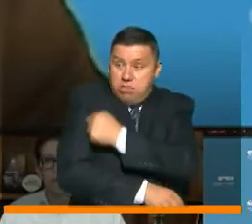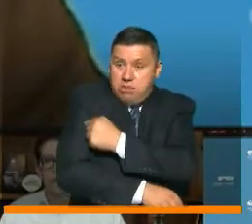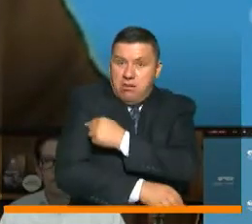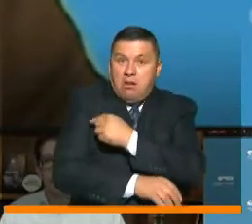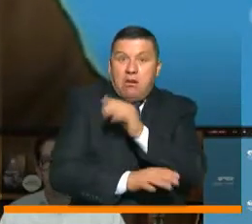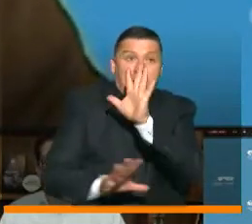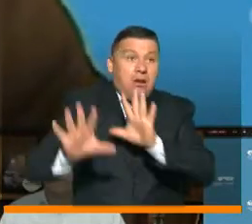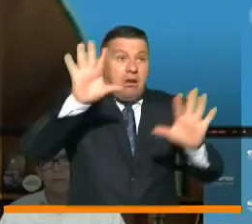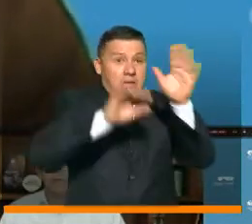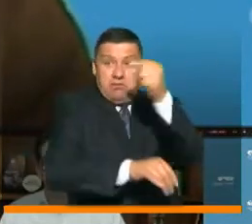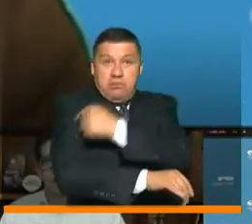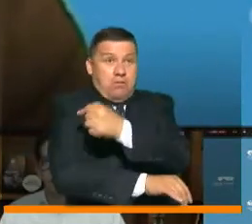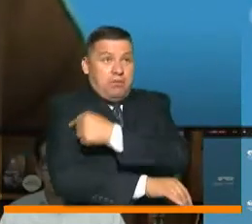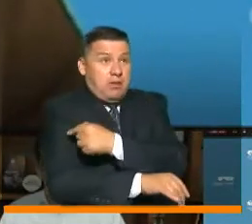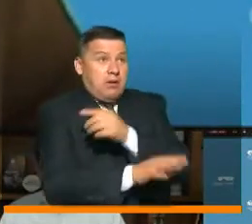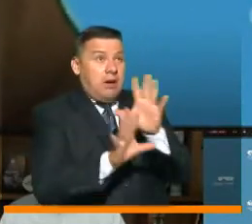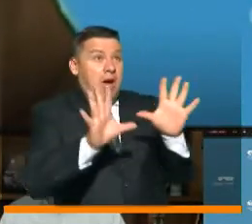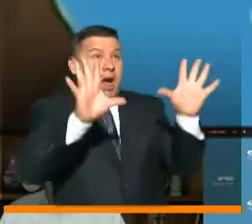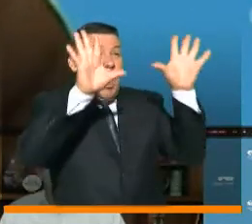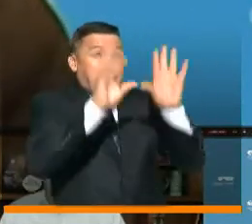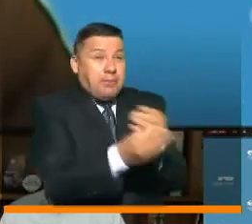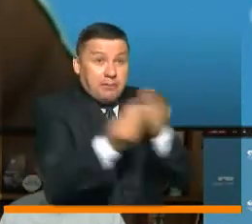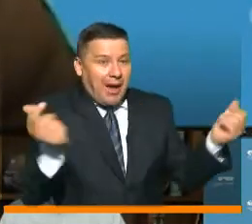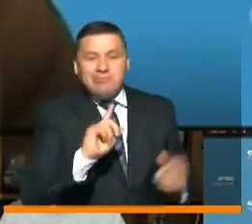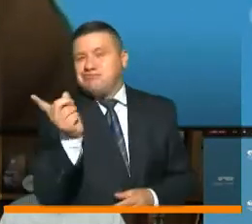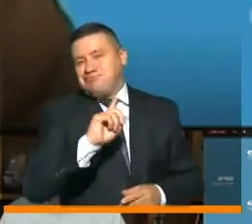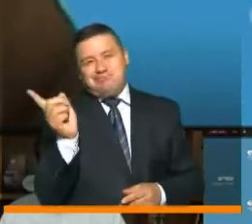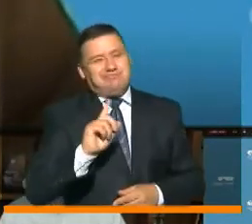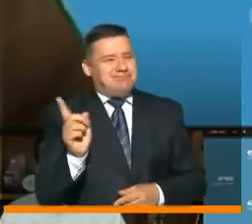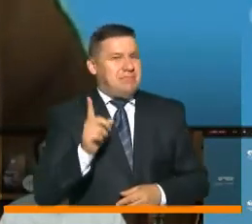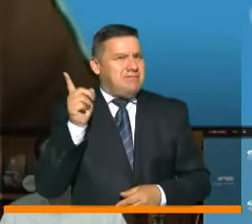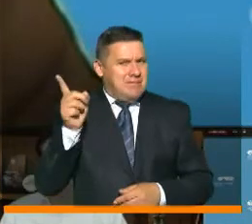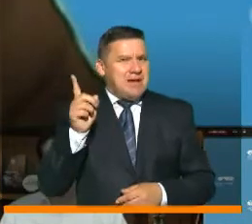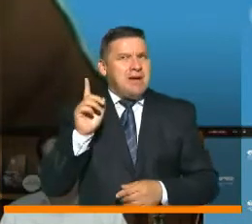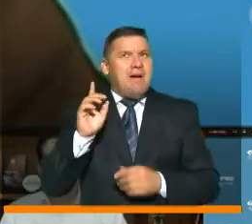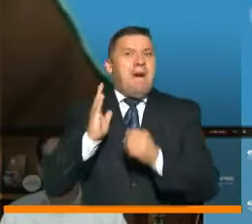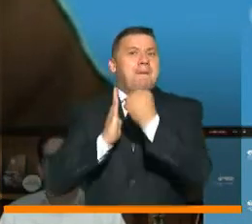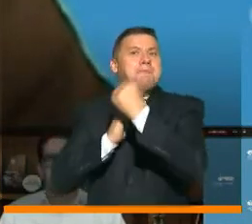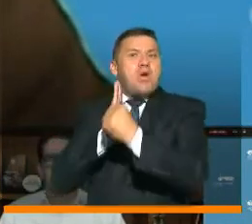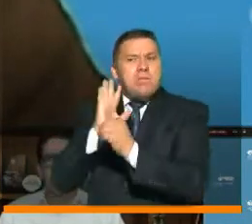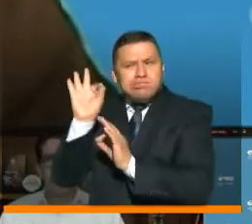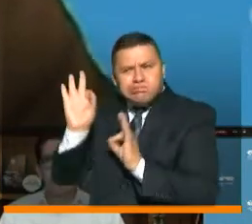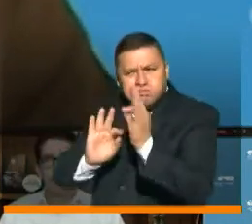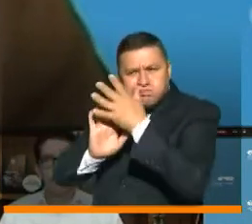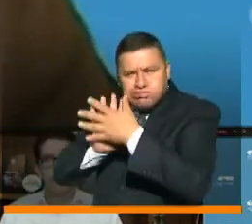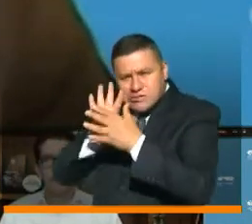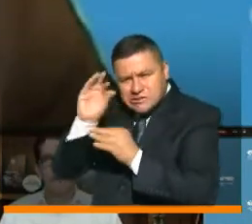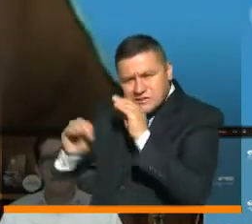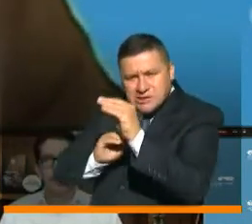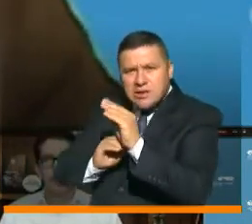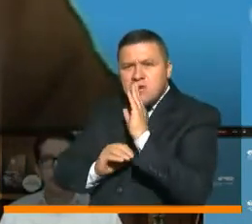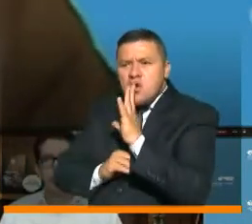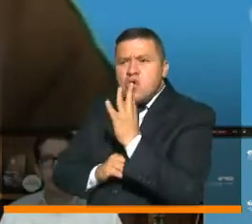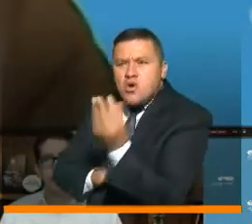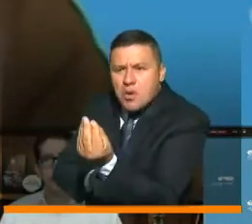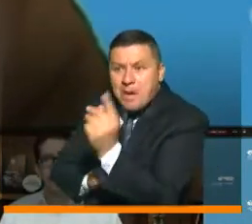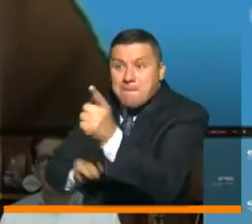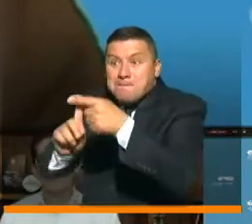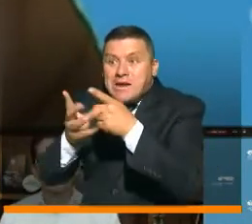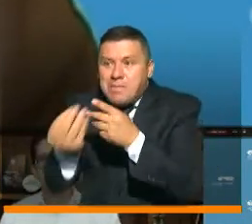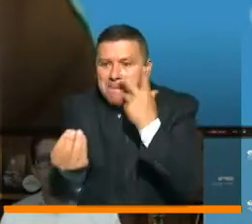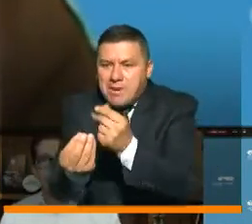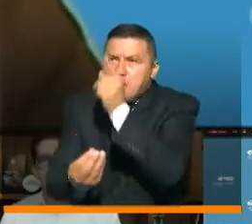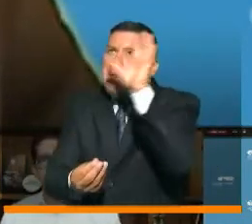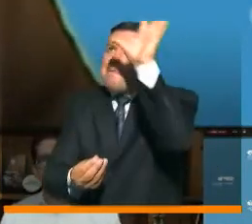momentos la pandemia. Por eso los países han establecido sus programas priorizando a qué grupos van a aplicar